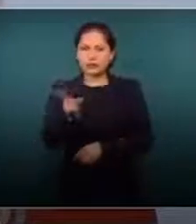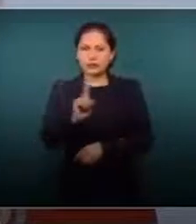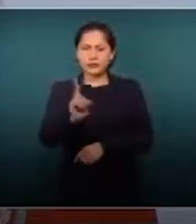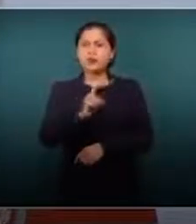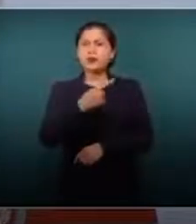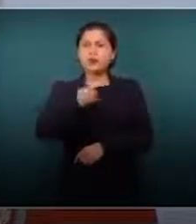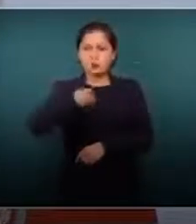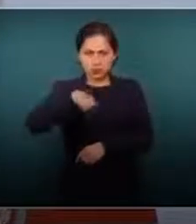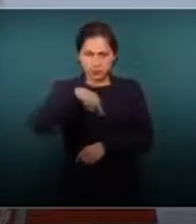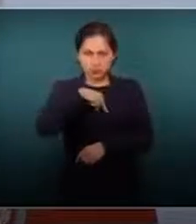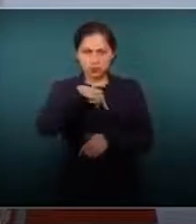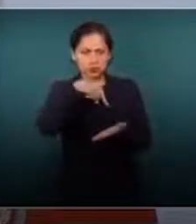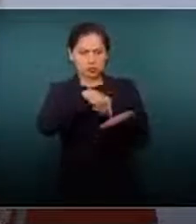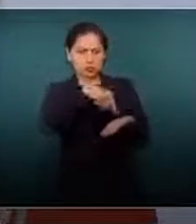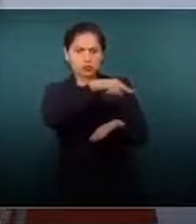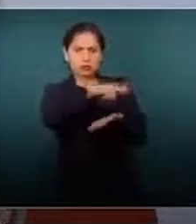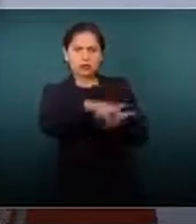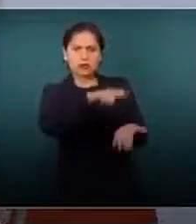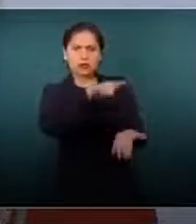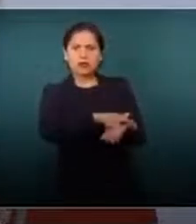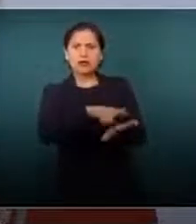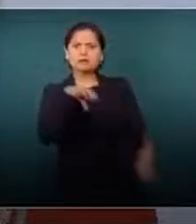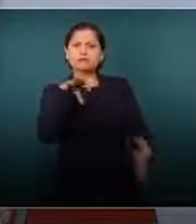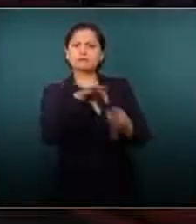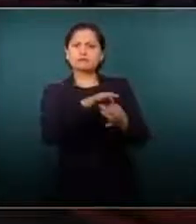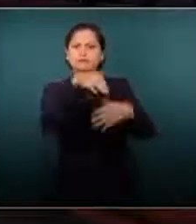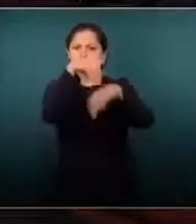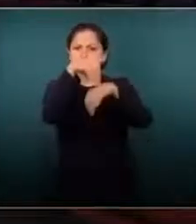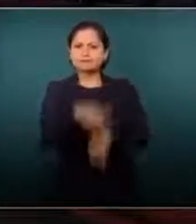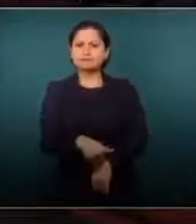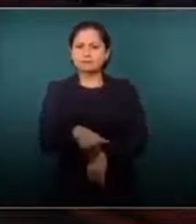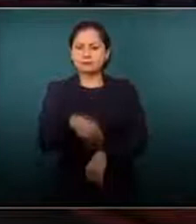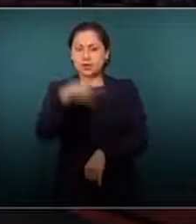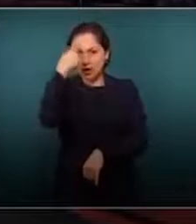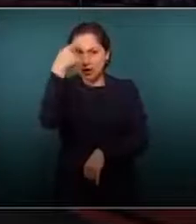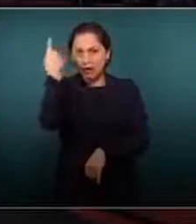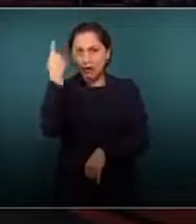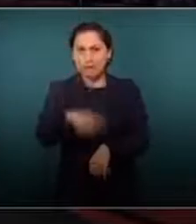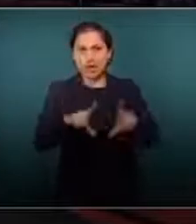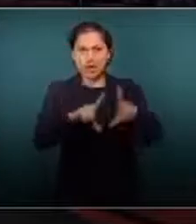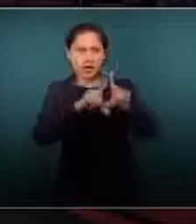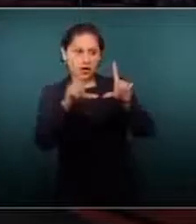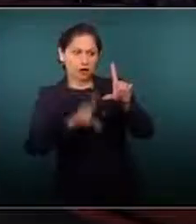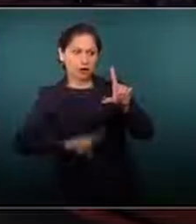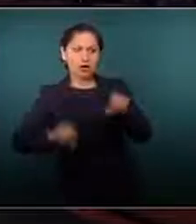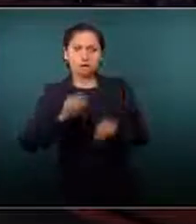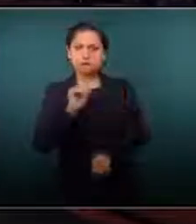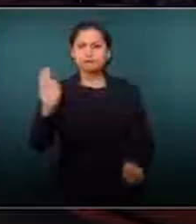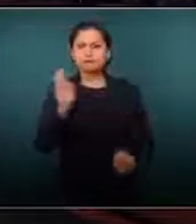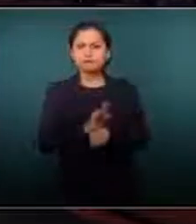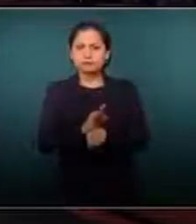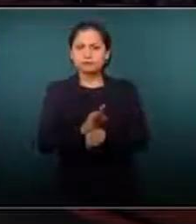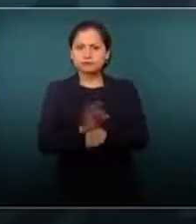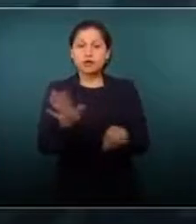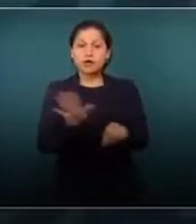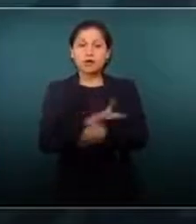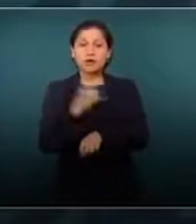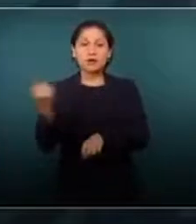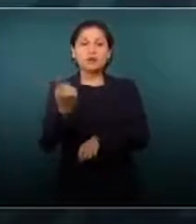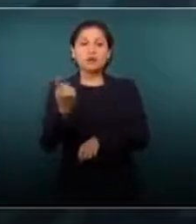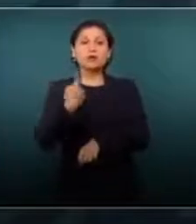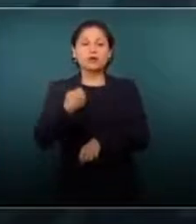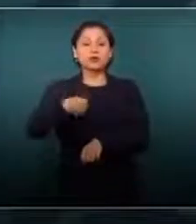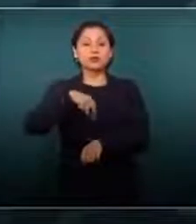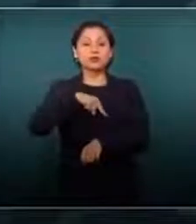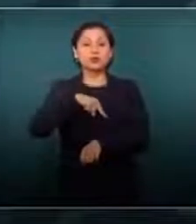y defendiendo el interés nacional, porque tenemos un compromiso que